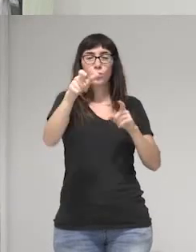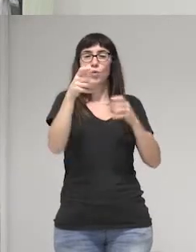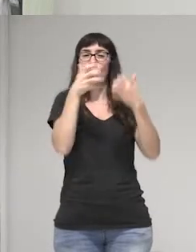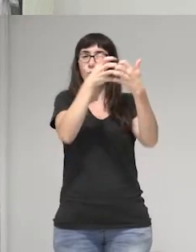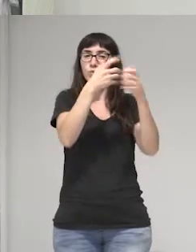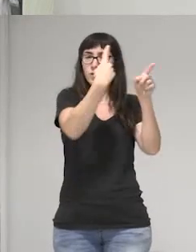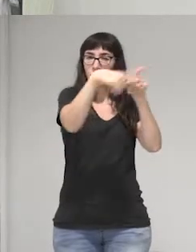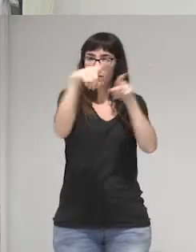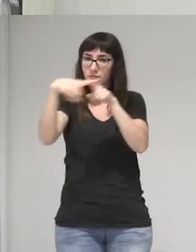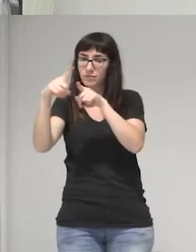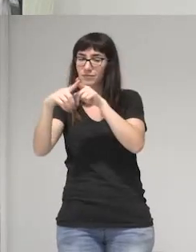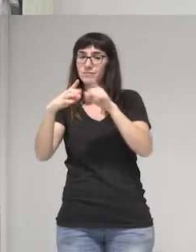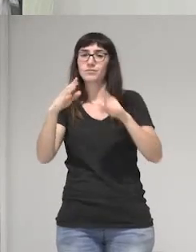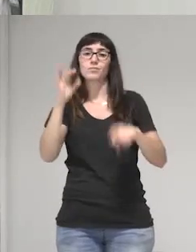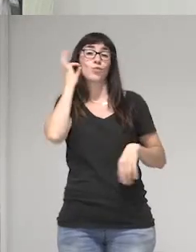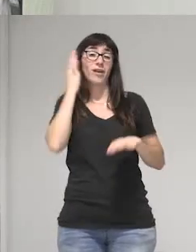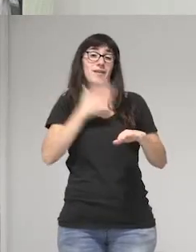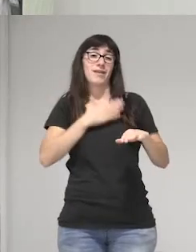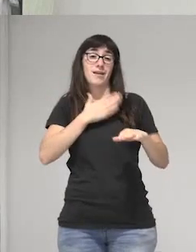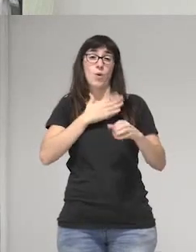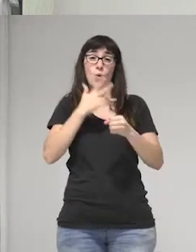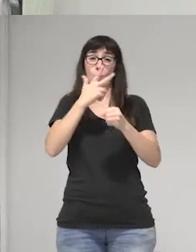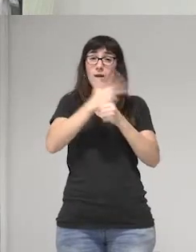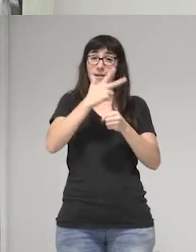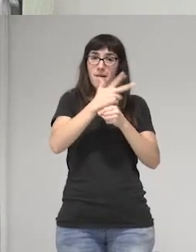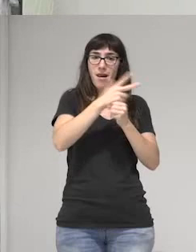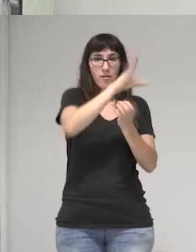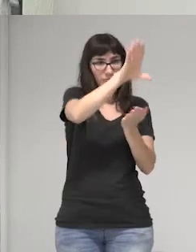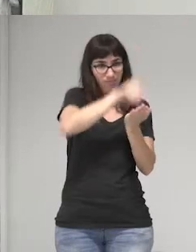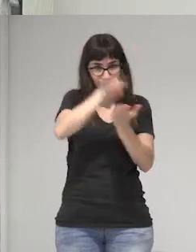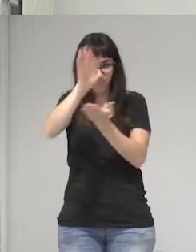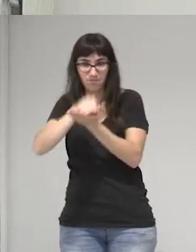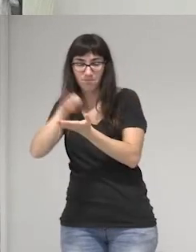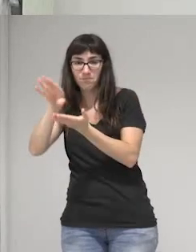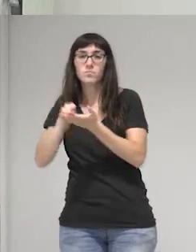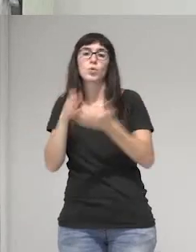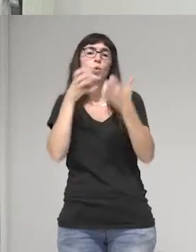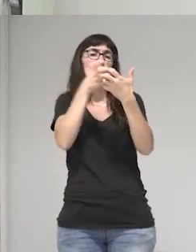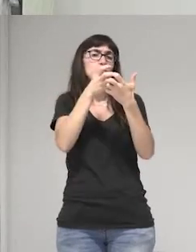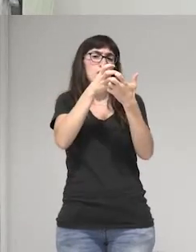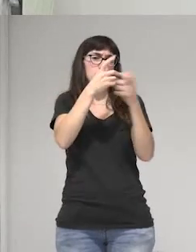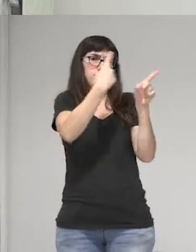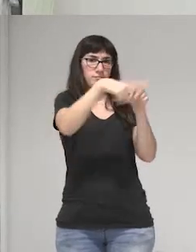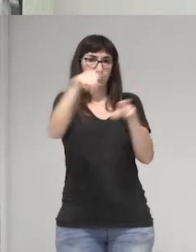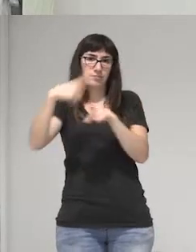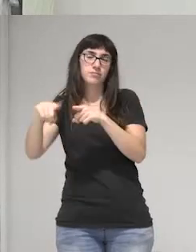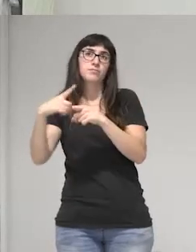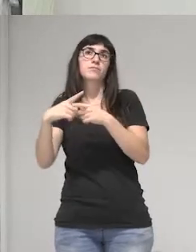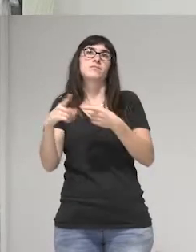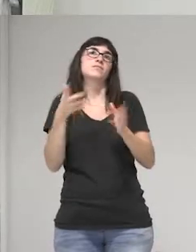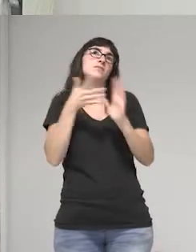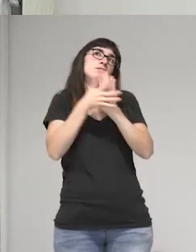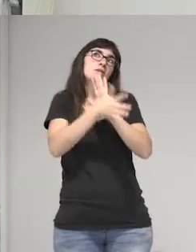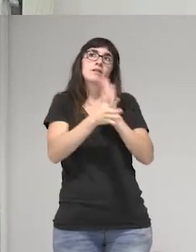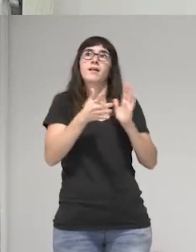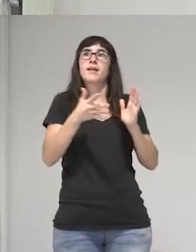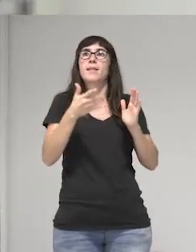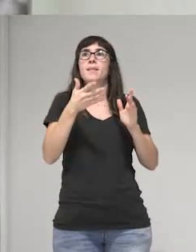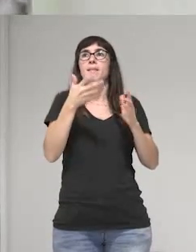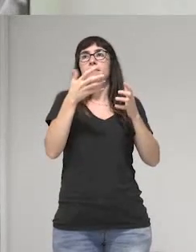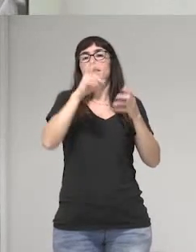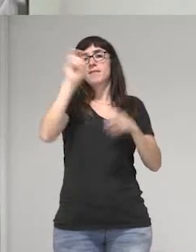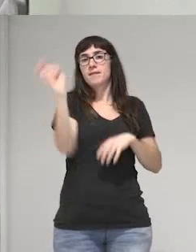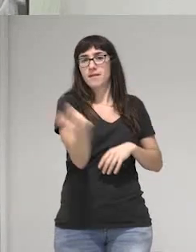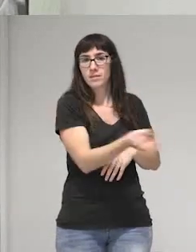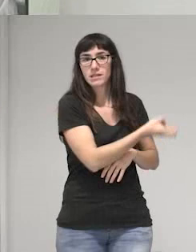las mujeres de Guatemala. Cuando hablamos de diferentes luchas hablamos también desde la diversidad de luchas pero